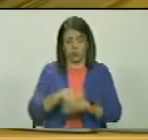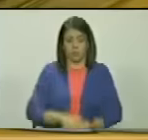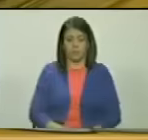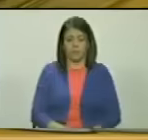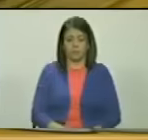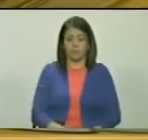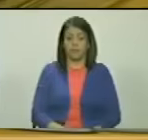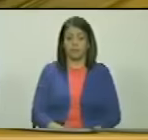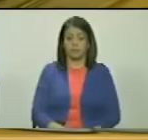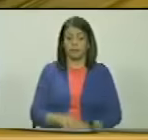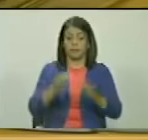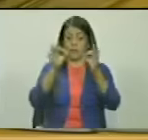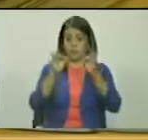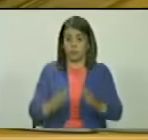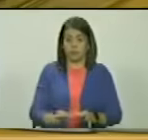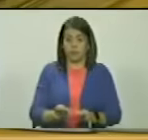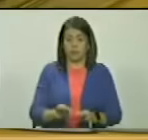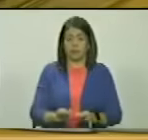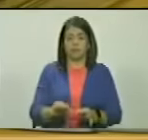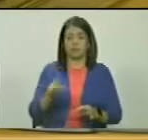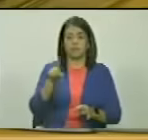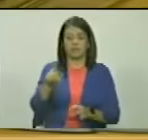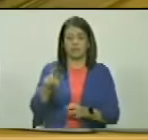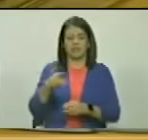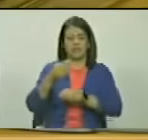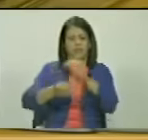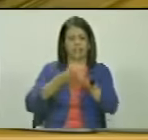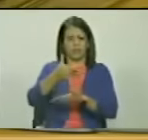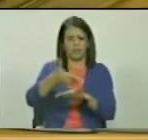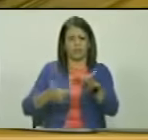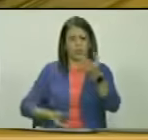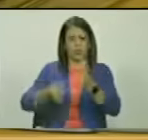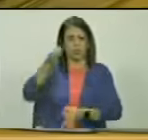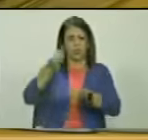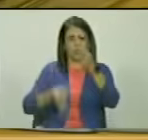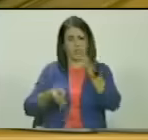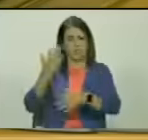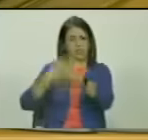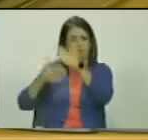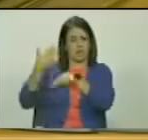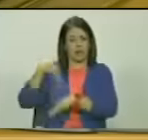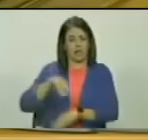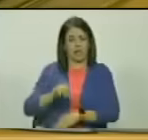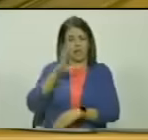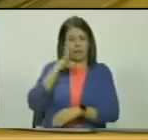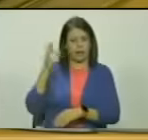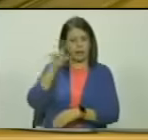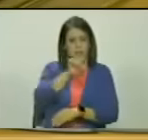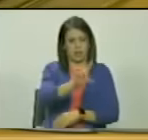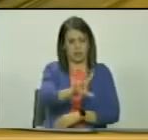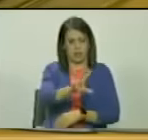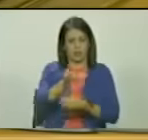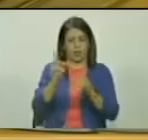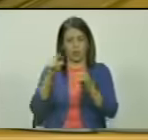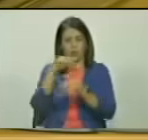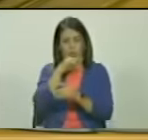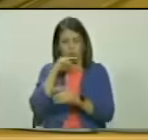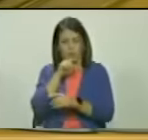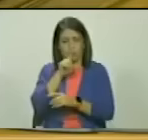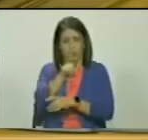4 se declara irrito el laudo emitido por el tribunal arbitral reunido en París el 3 de octubre de